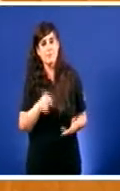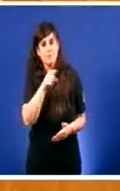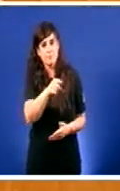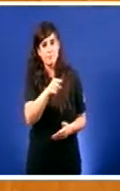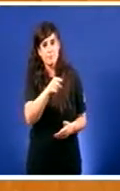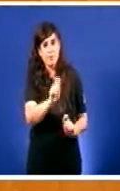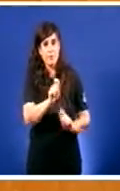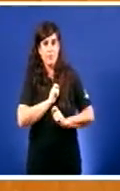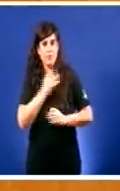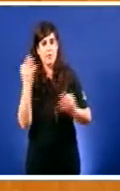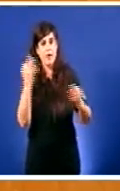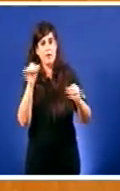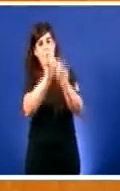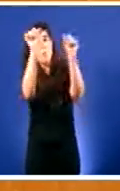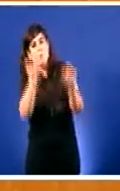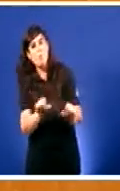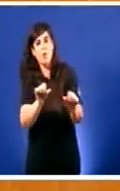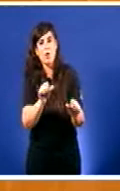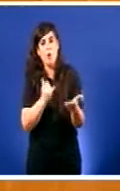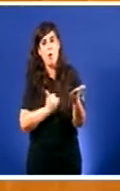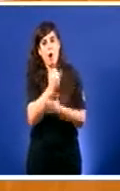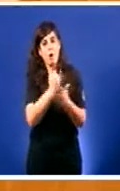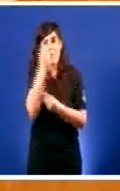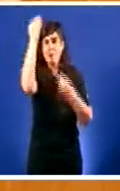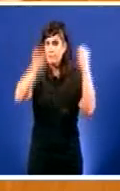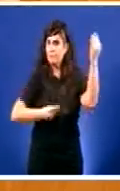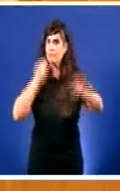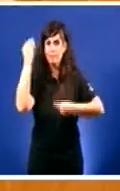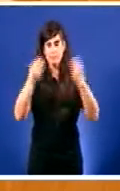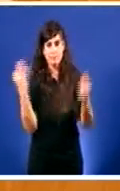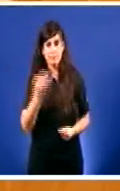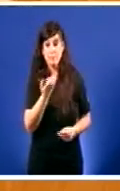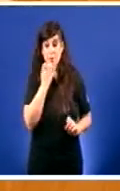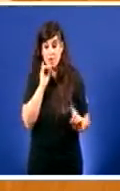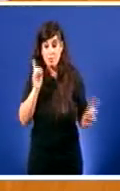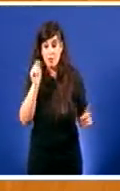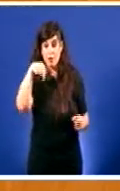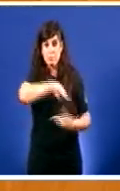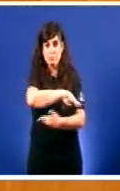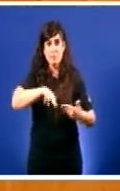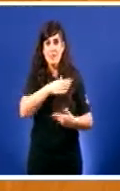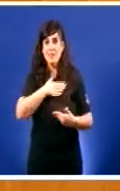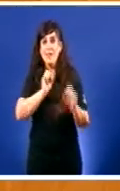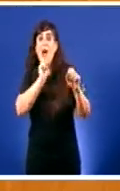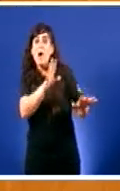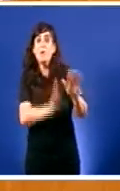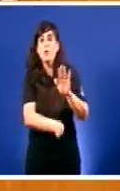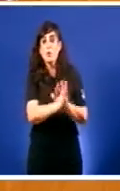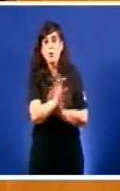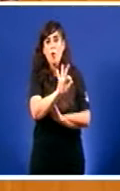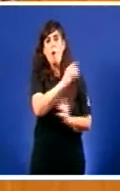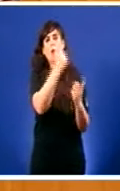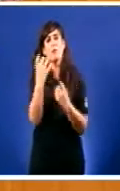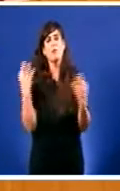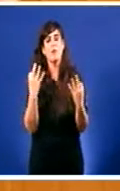a repensar o modelo agrario que queremos Se queremos para Galicia seguir alimentando o abandono Ou precisamos políticas